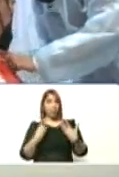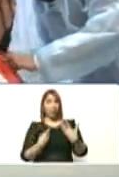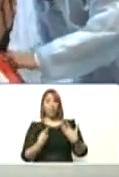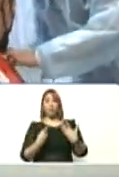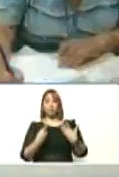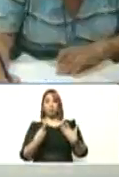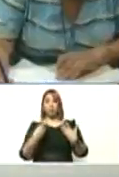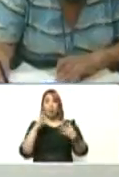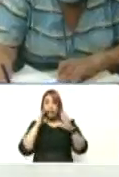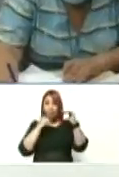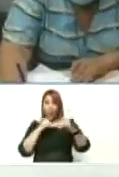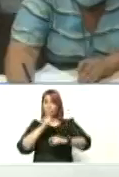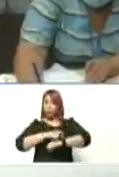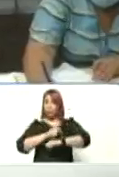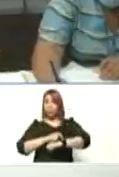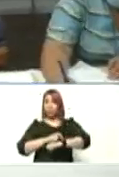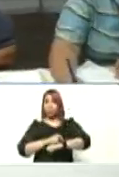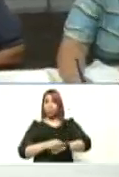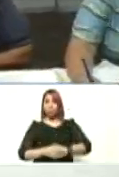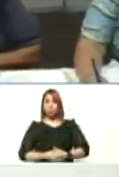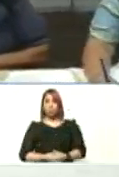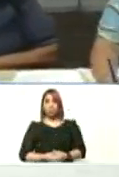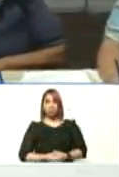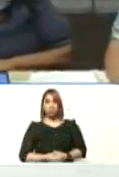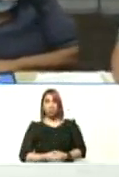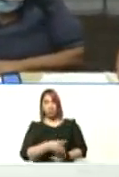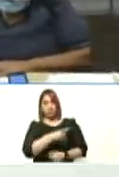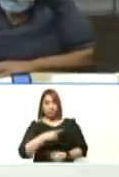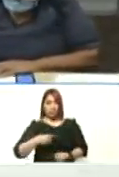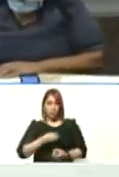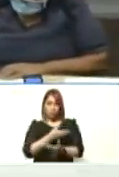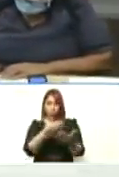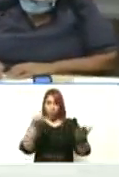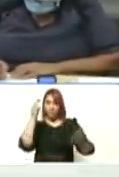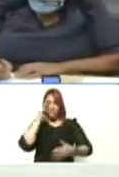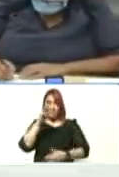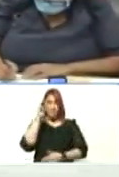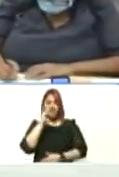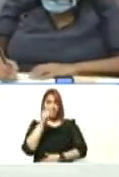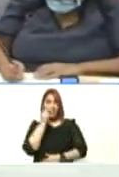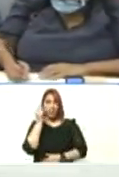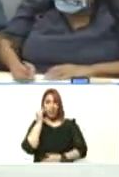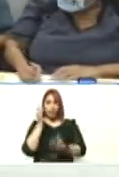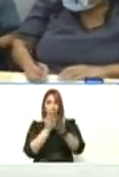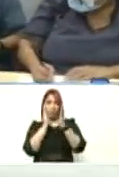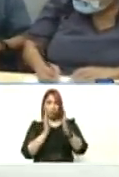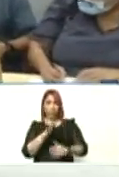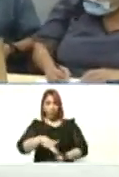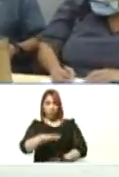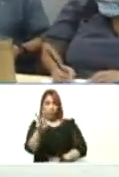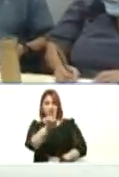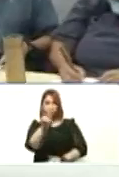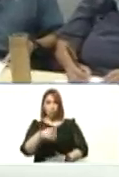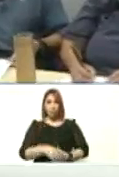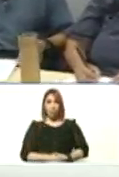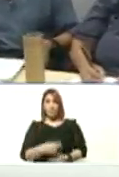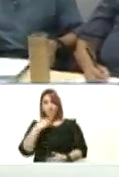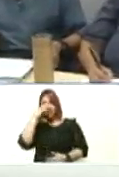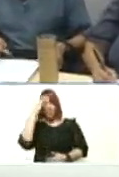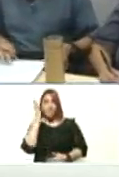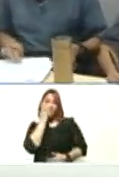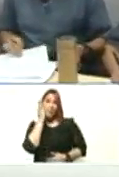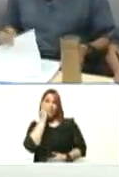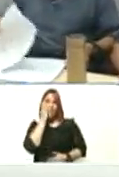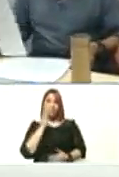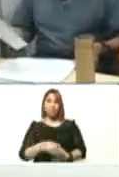y bueno les deseo a todas las maestras maestros estudiantes del país padres madres